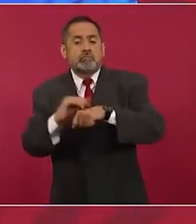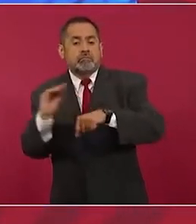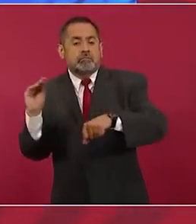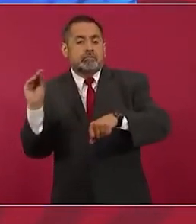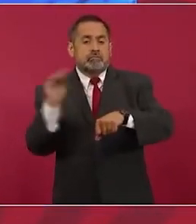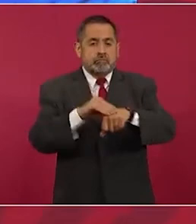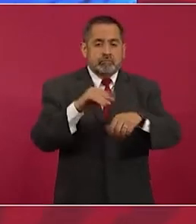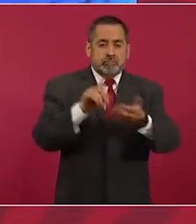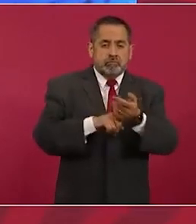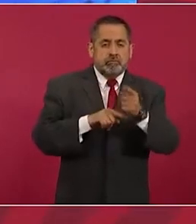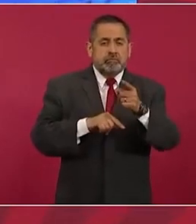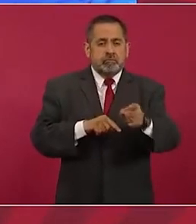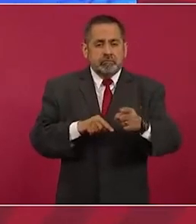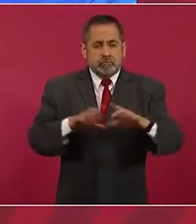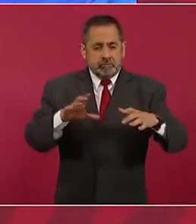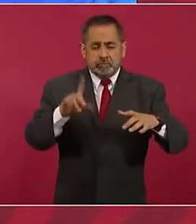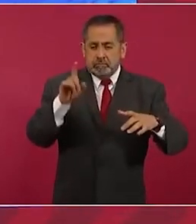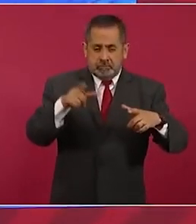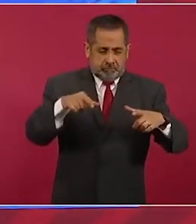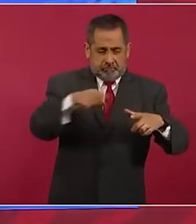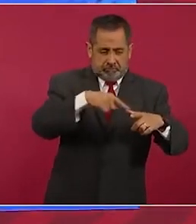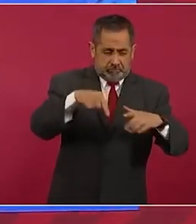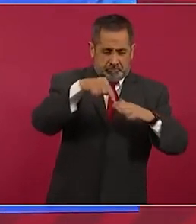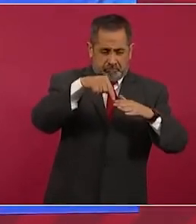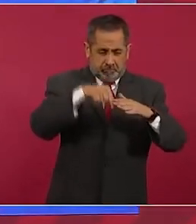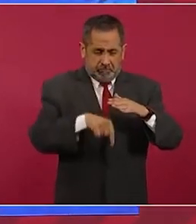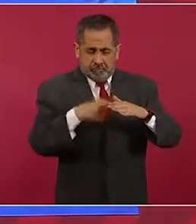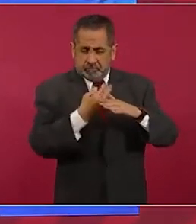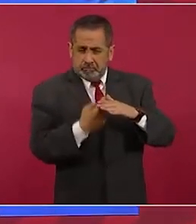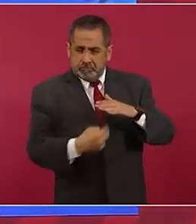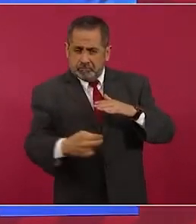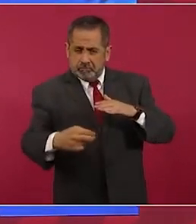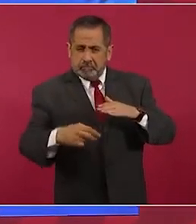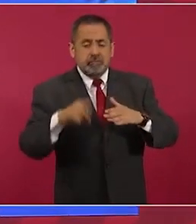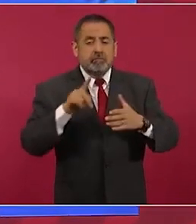aquí en Cenotes un proyecto,